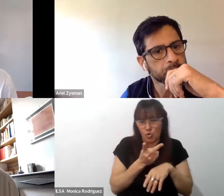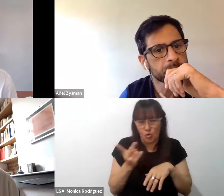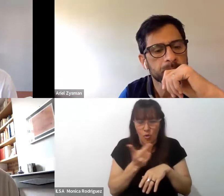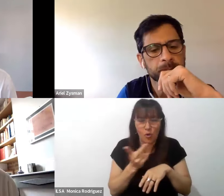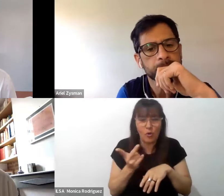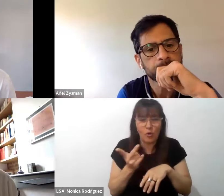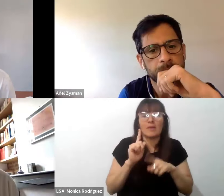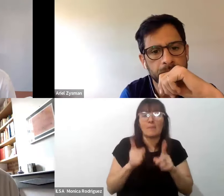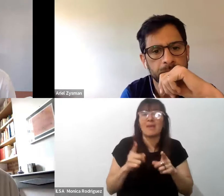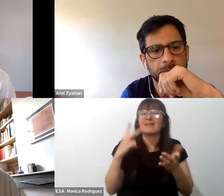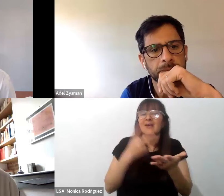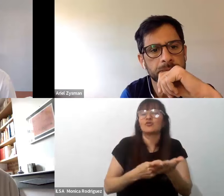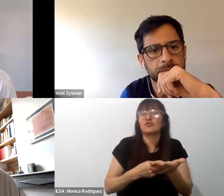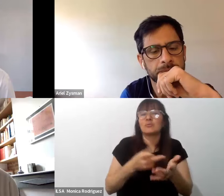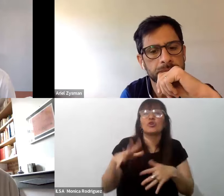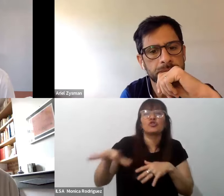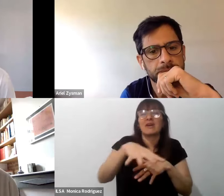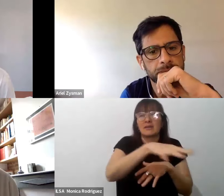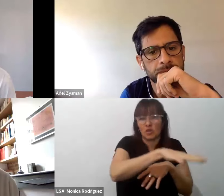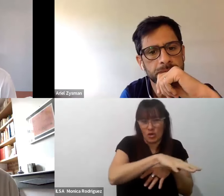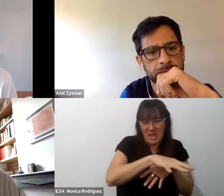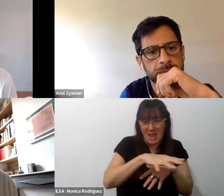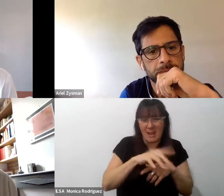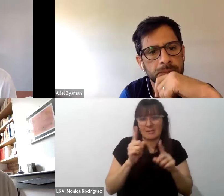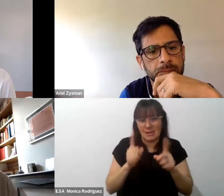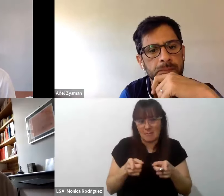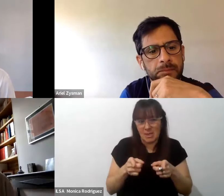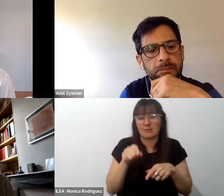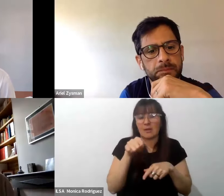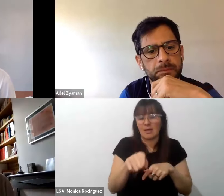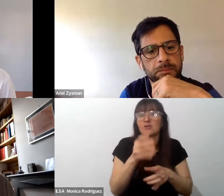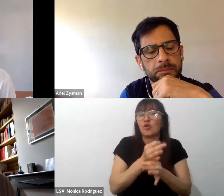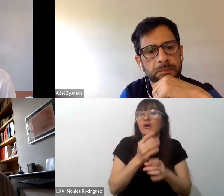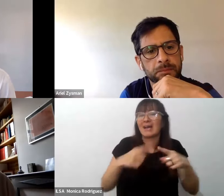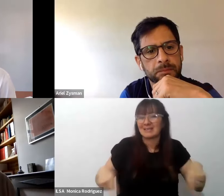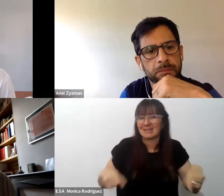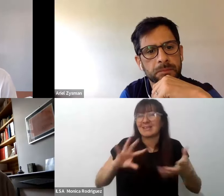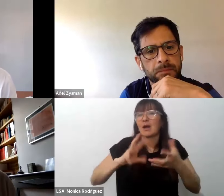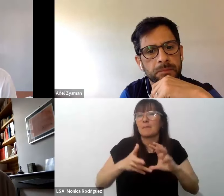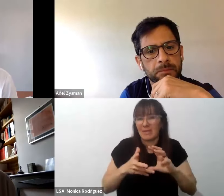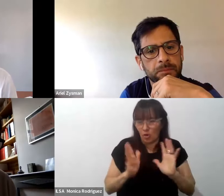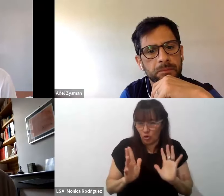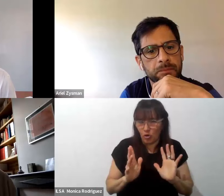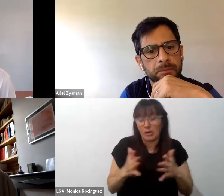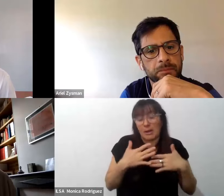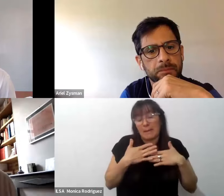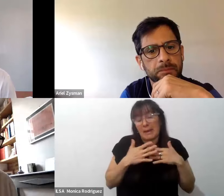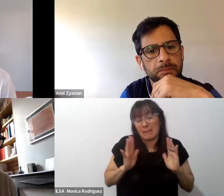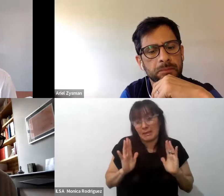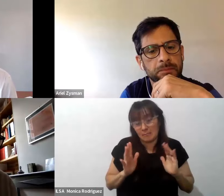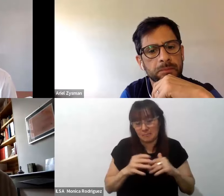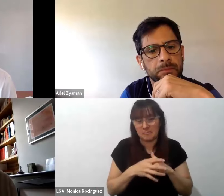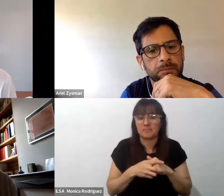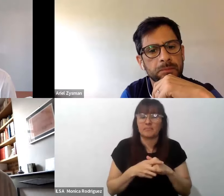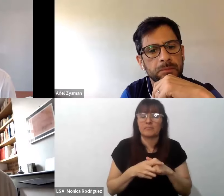reconocimiento territorial que forma parte de las características metodológicas para mí y